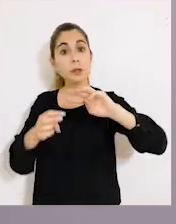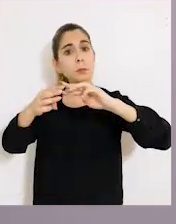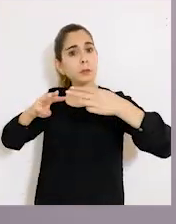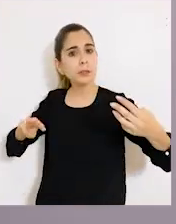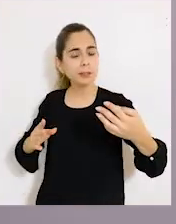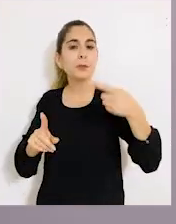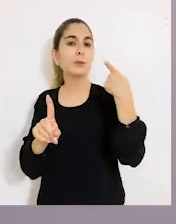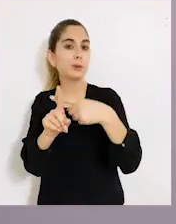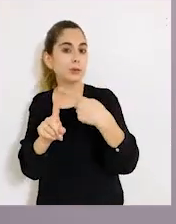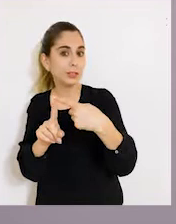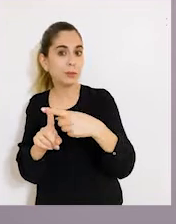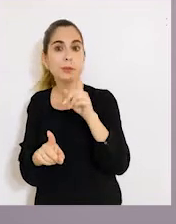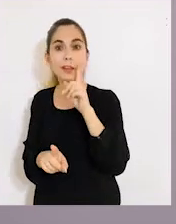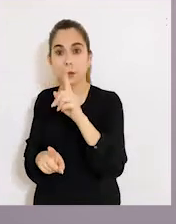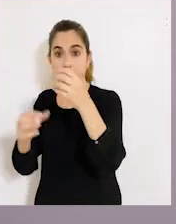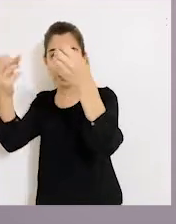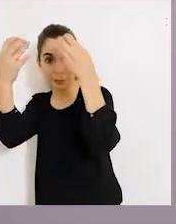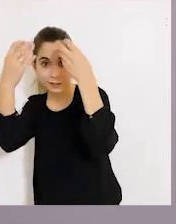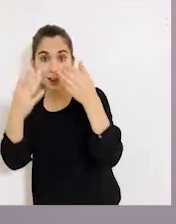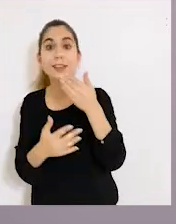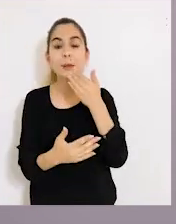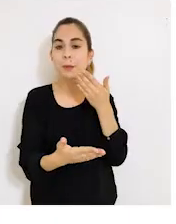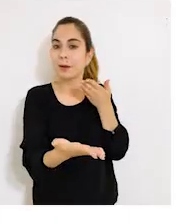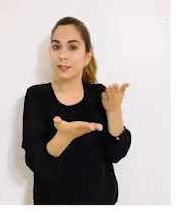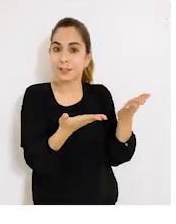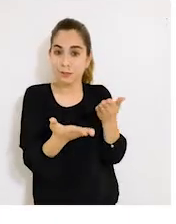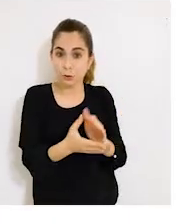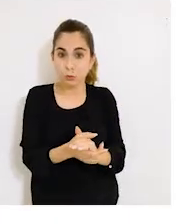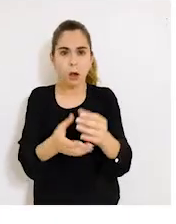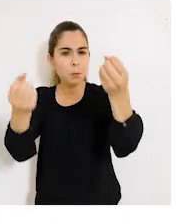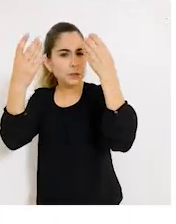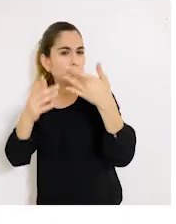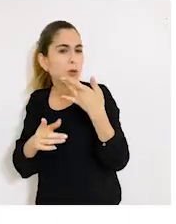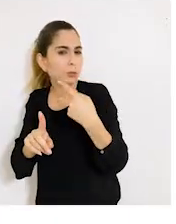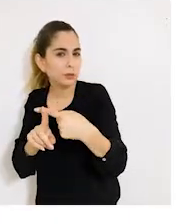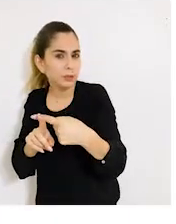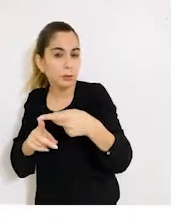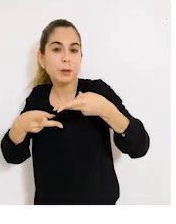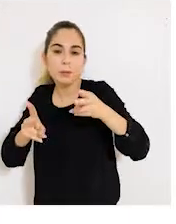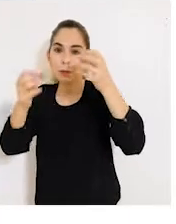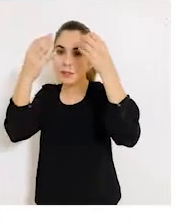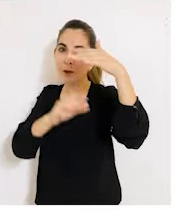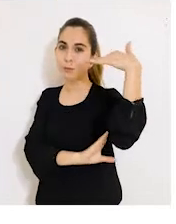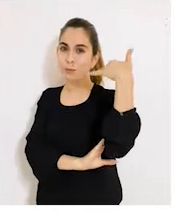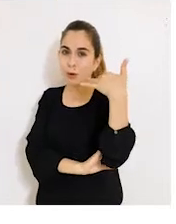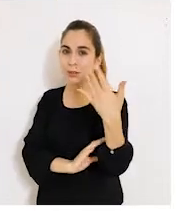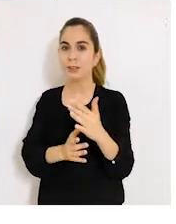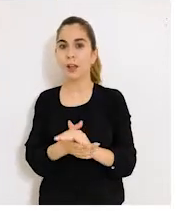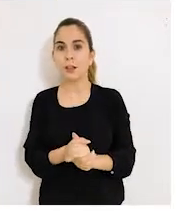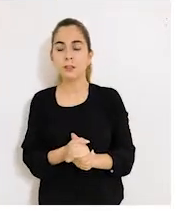tiene beneficios tanto para el aprendizaje como para el servicio. Respecto al aprendizaje, permite tener aprendizaje significativo